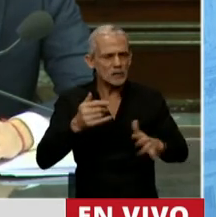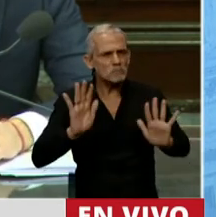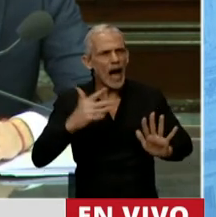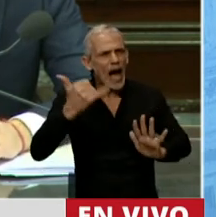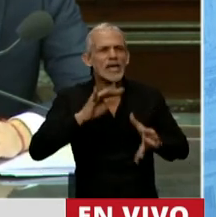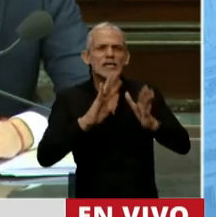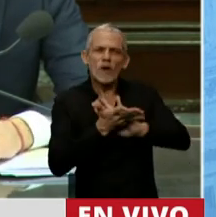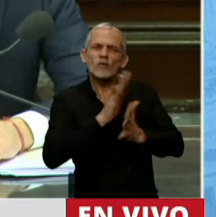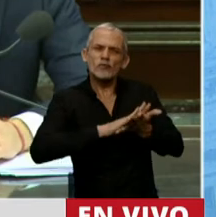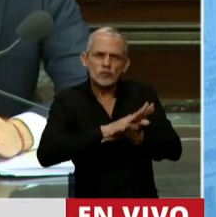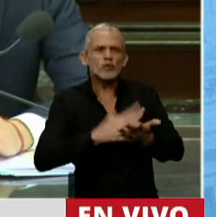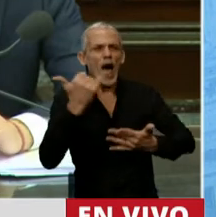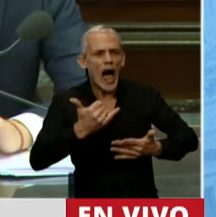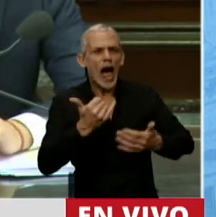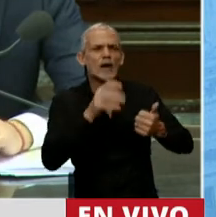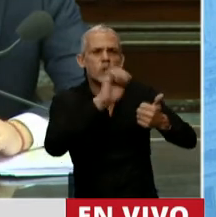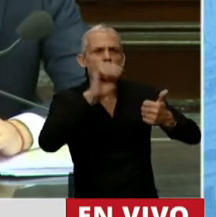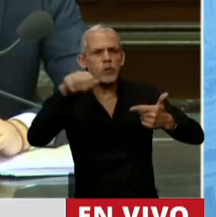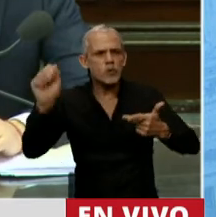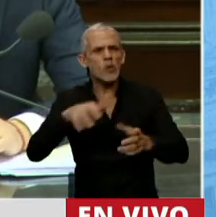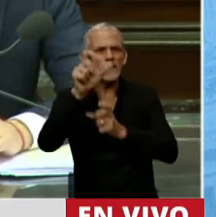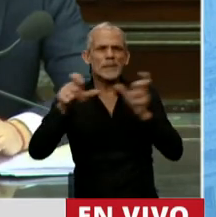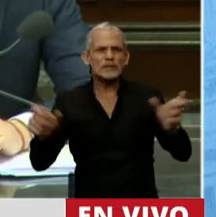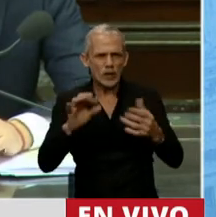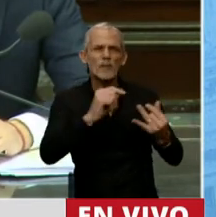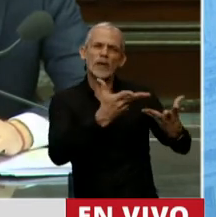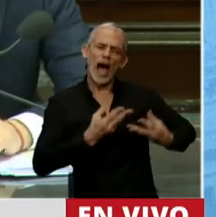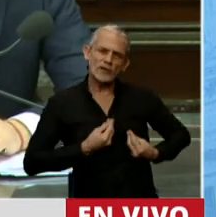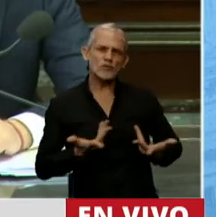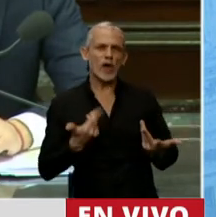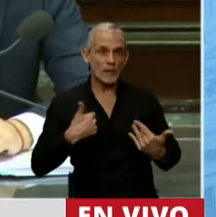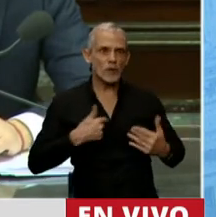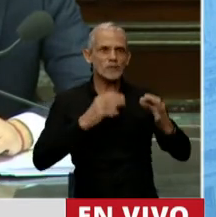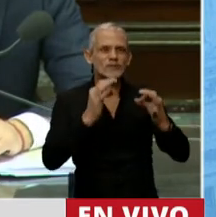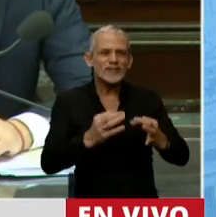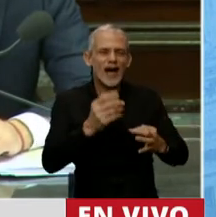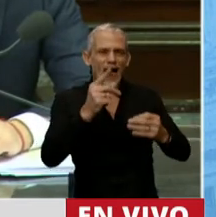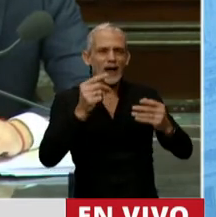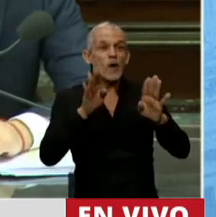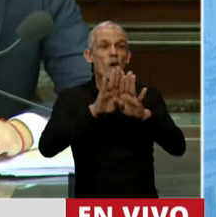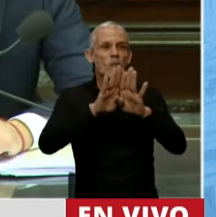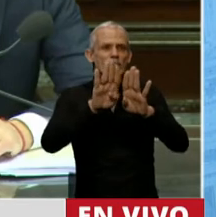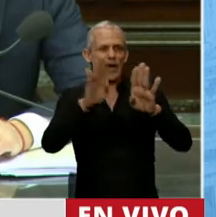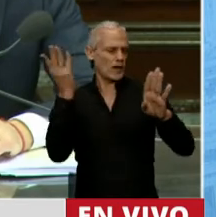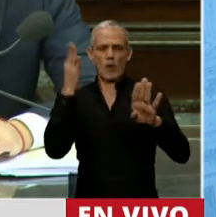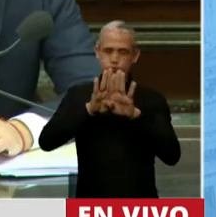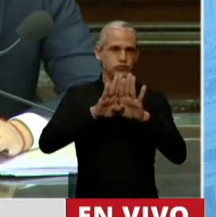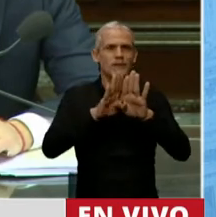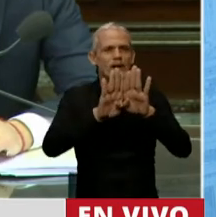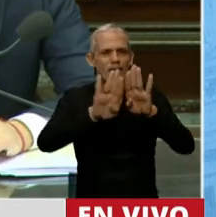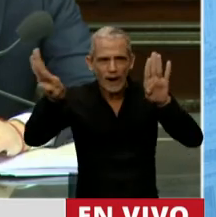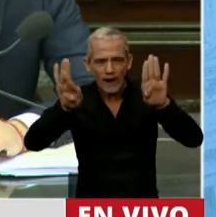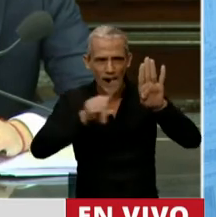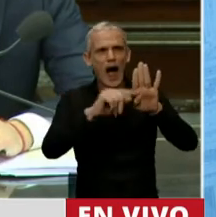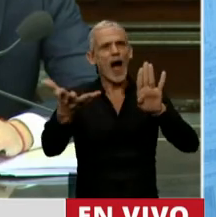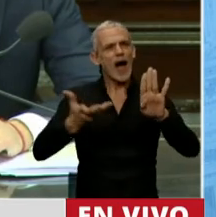que tocar y podemos llegar a esas puertas y esas puertas se abren y nos escuchan y